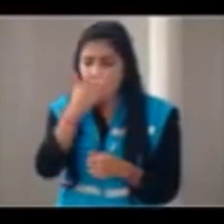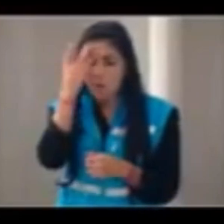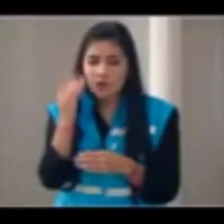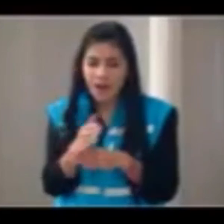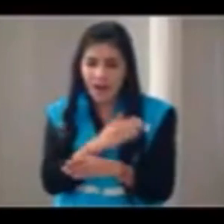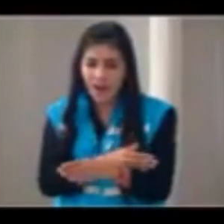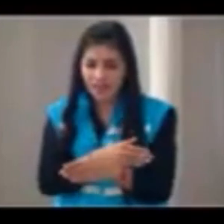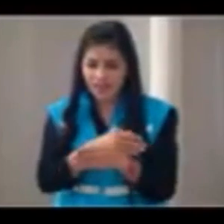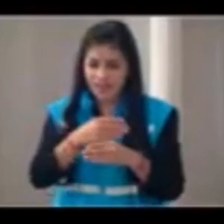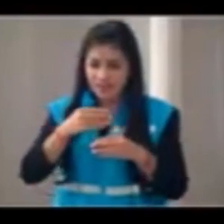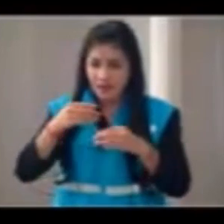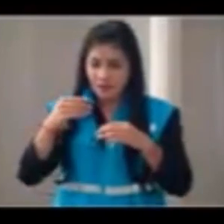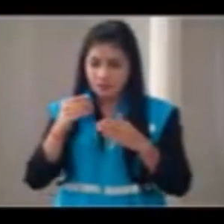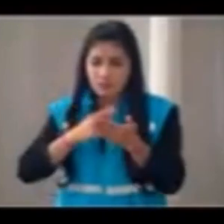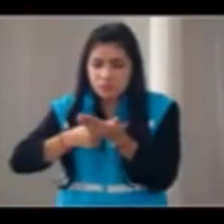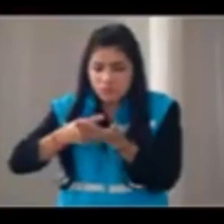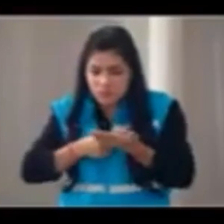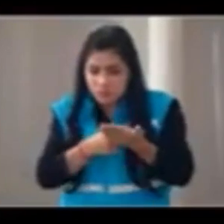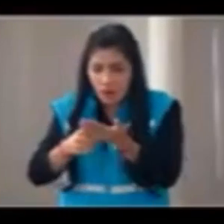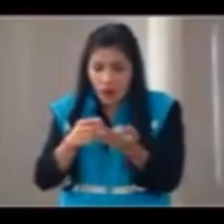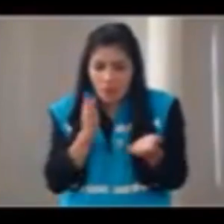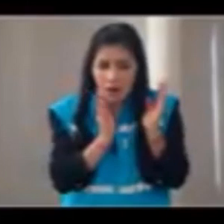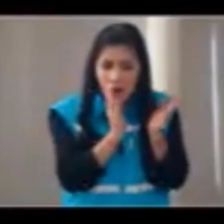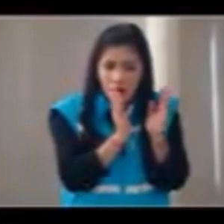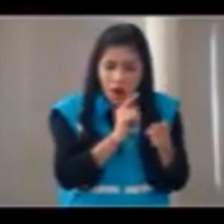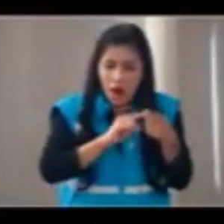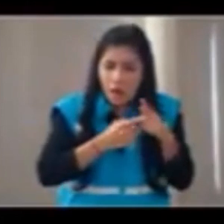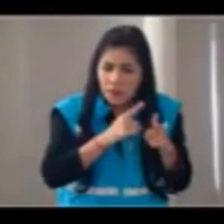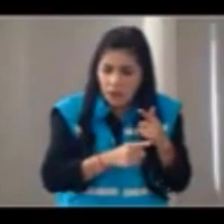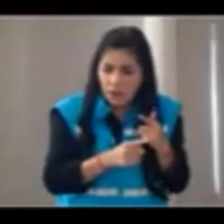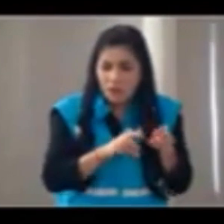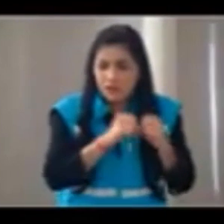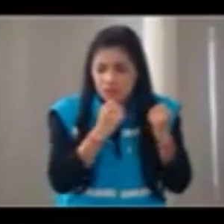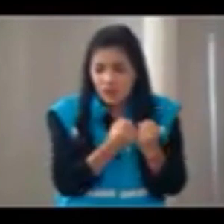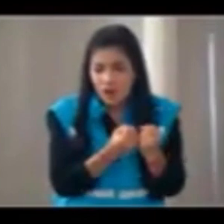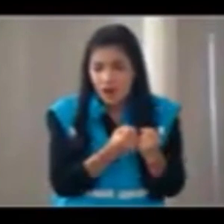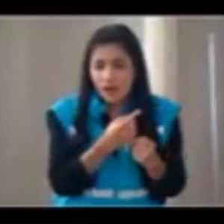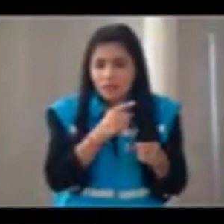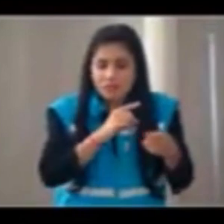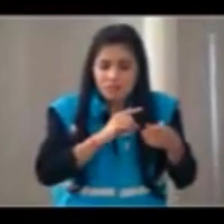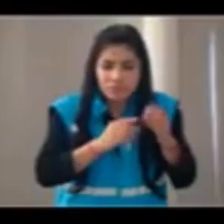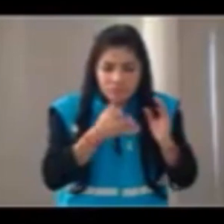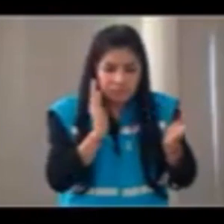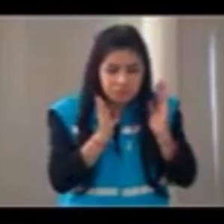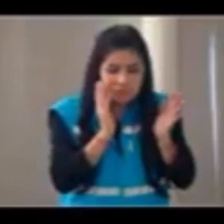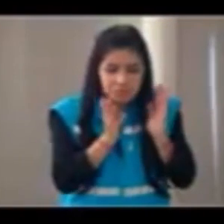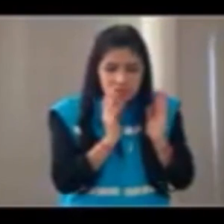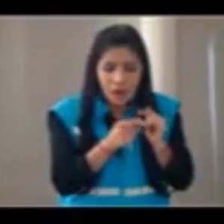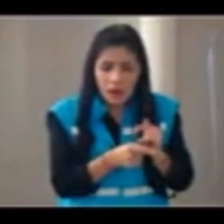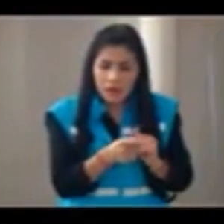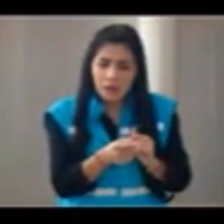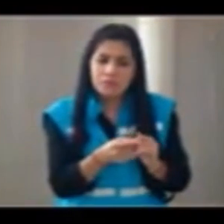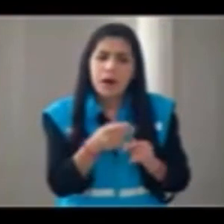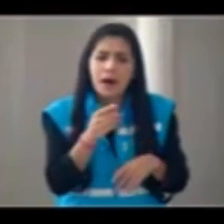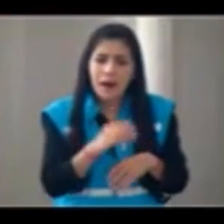hecho yo un derrotero de 12 temas importantes, temas gruesos que le queremos preguntar a la gerente de Telemedellín.